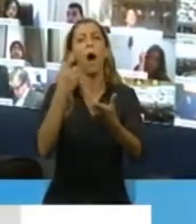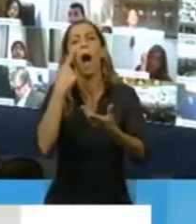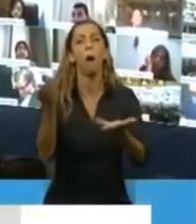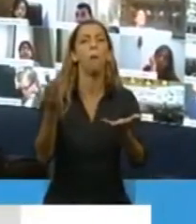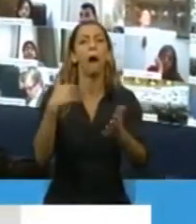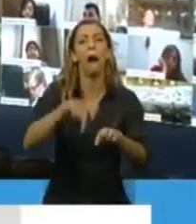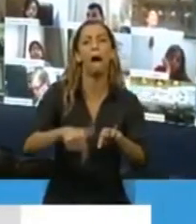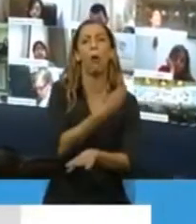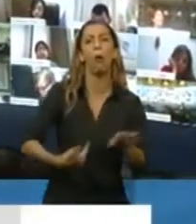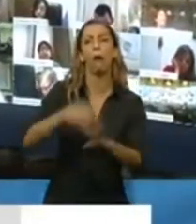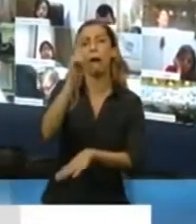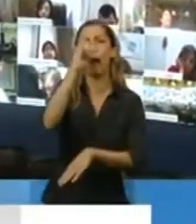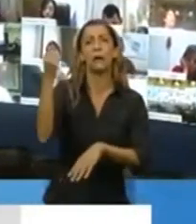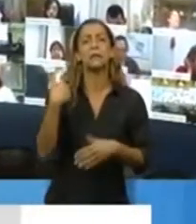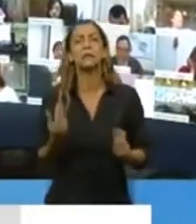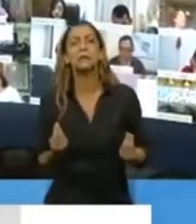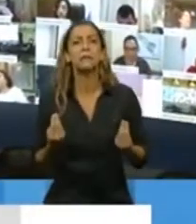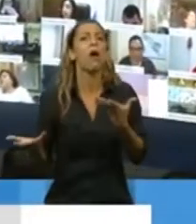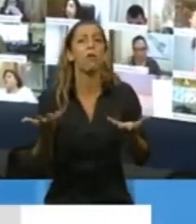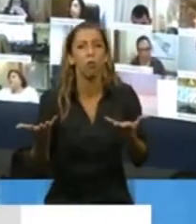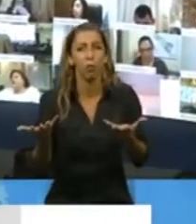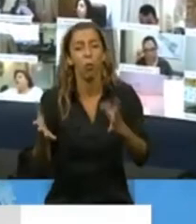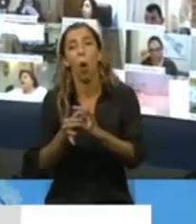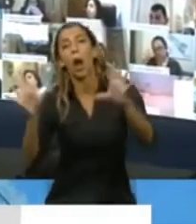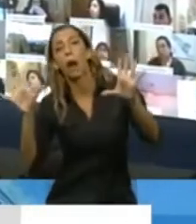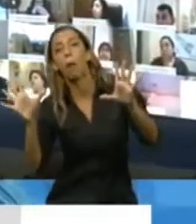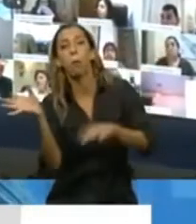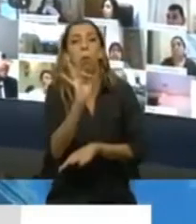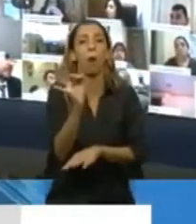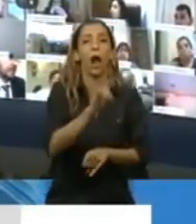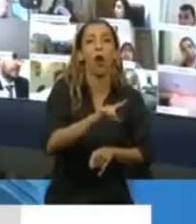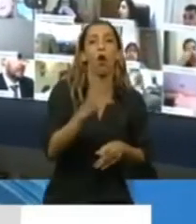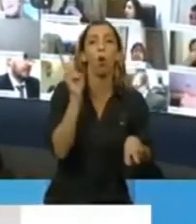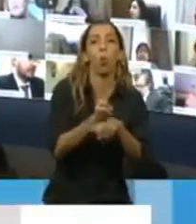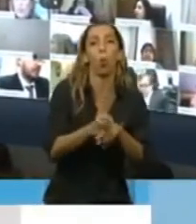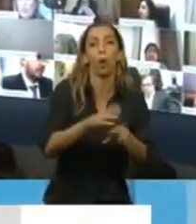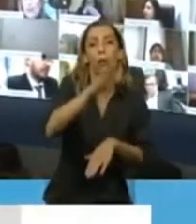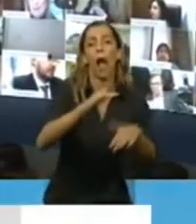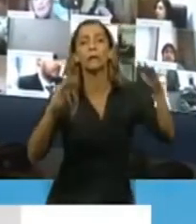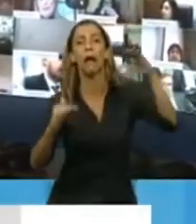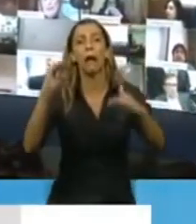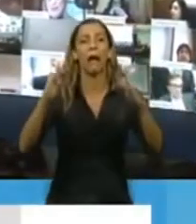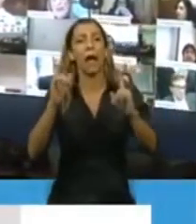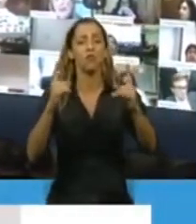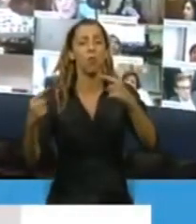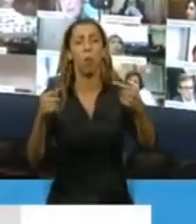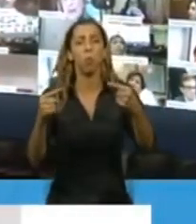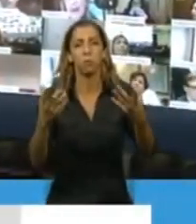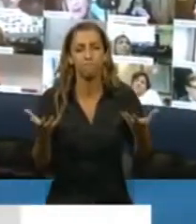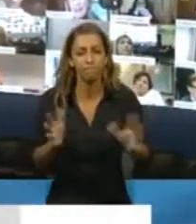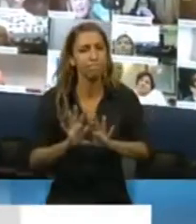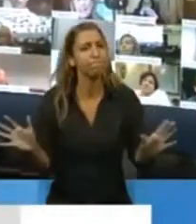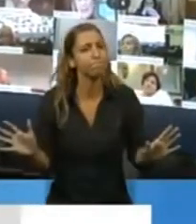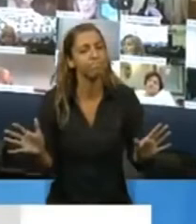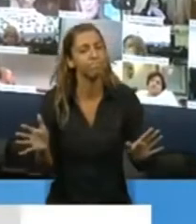Estado de bienestar o del Estado liberal. Yo dejo esas dicotomías para los que les gusta navegar en esas aguas. Lo que no está en